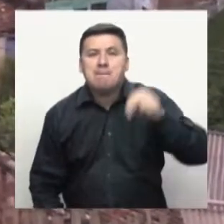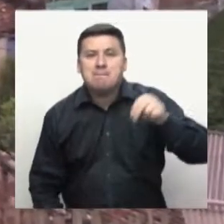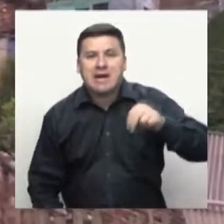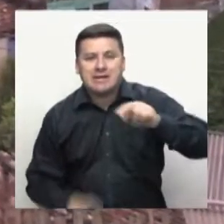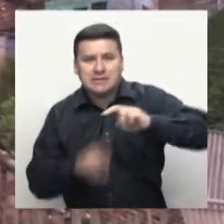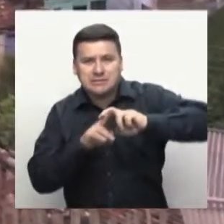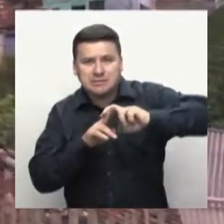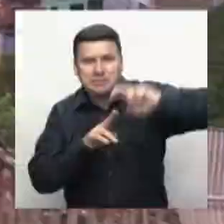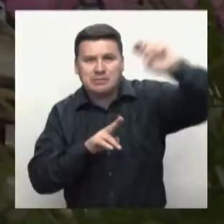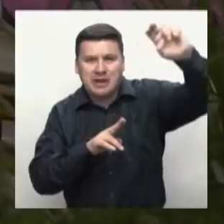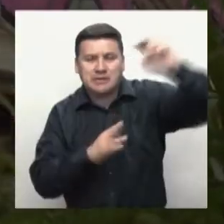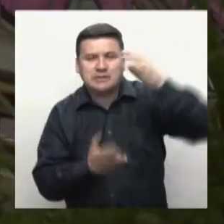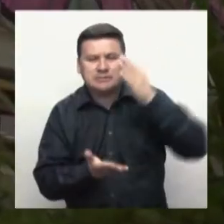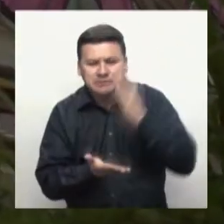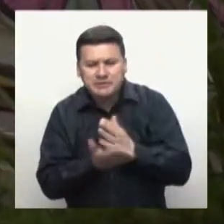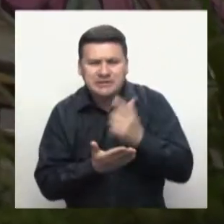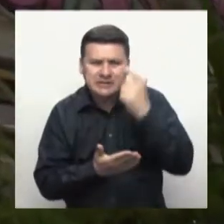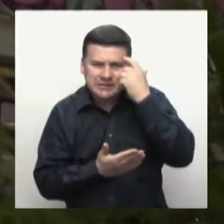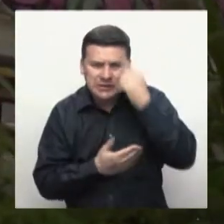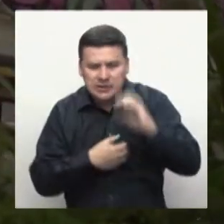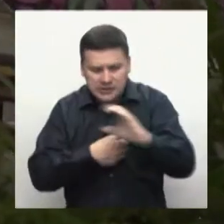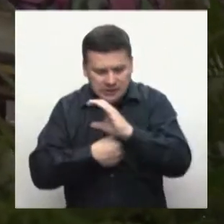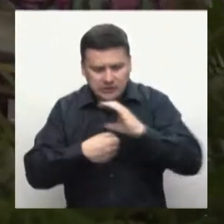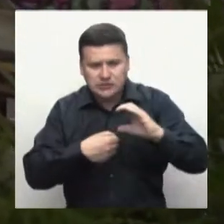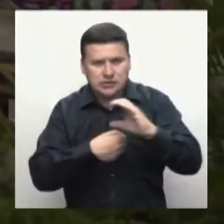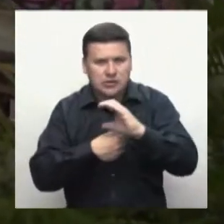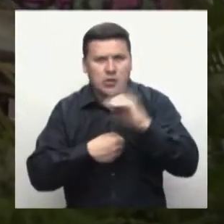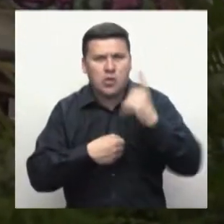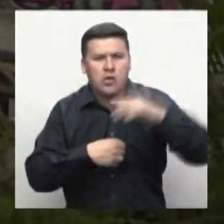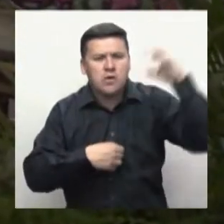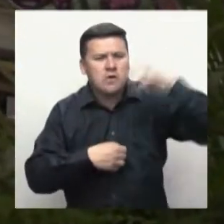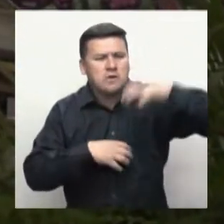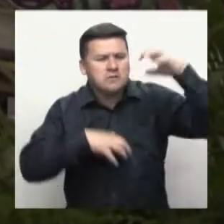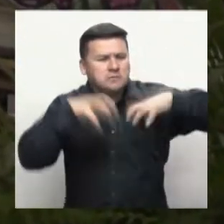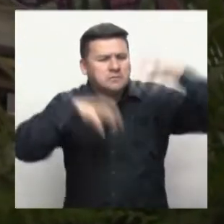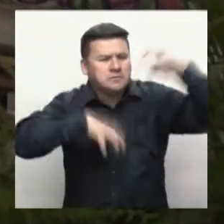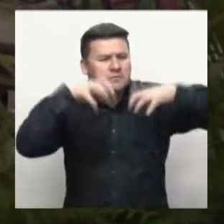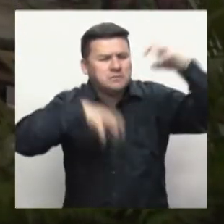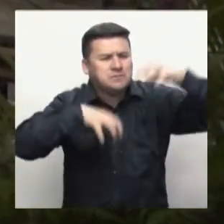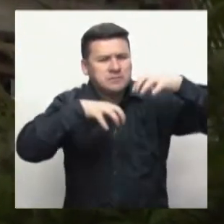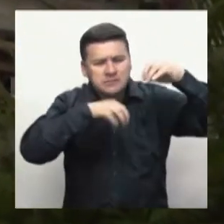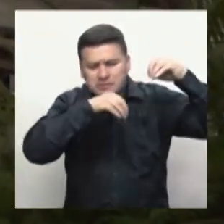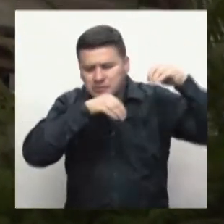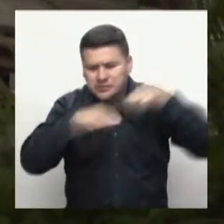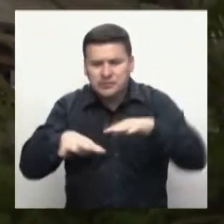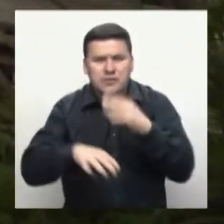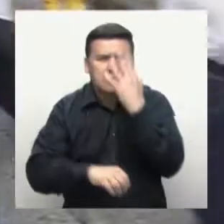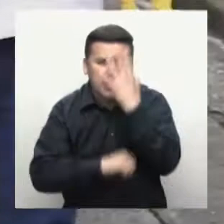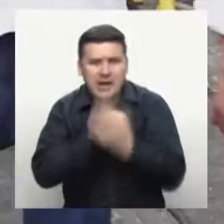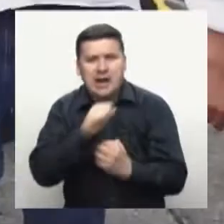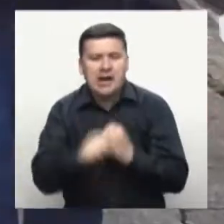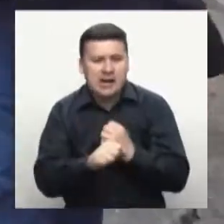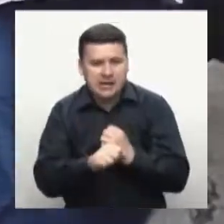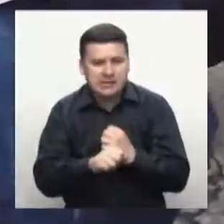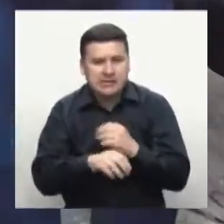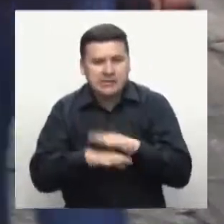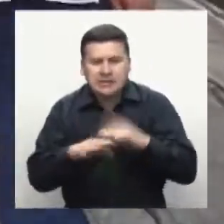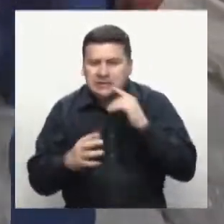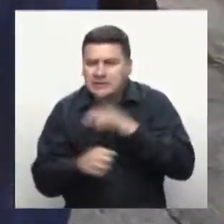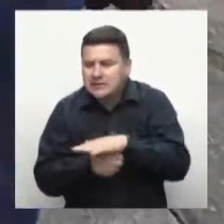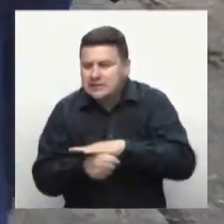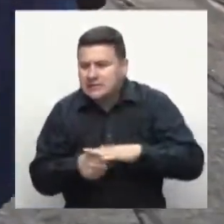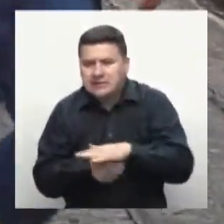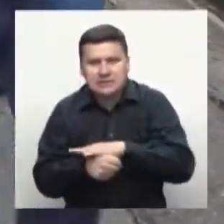la ciudad se presentara uno de los más fuertes aguaceros registrados en los últimos cuatro años. Ante la caótica situación, el presidente de la